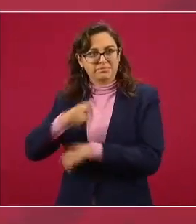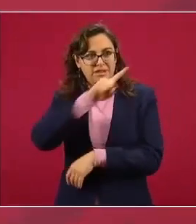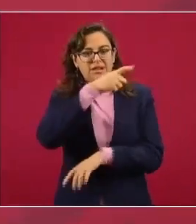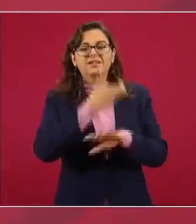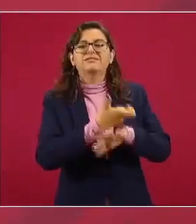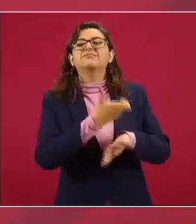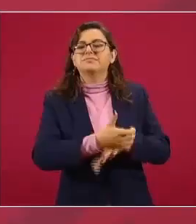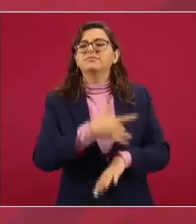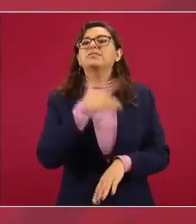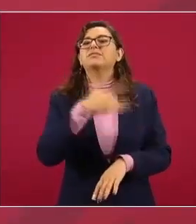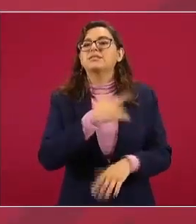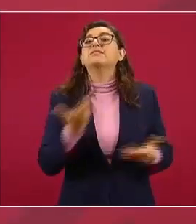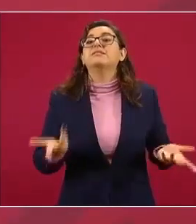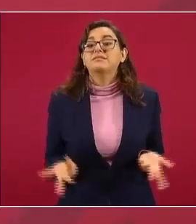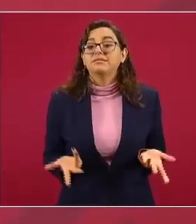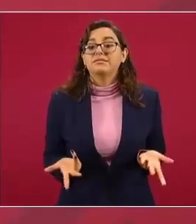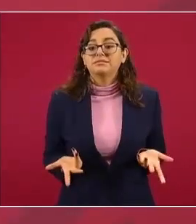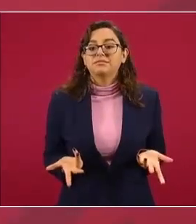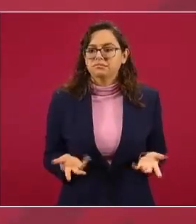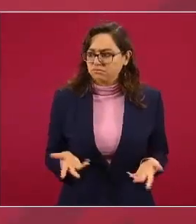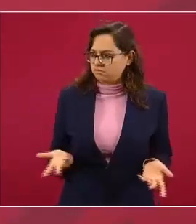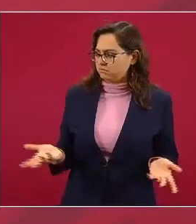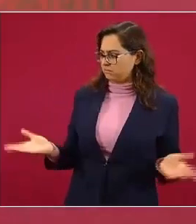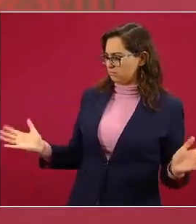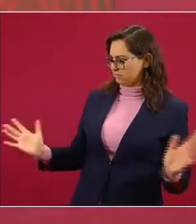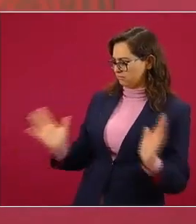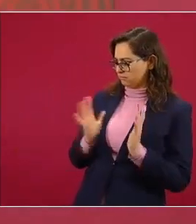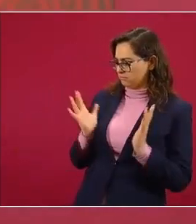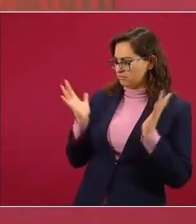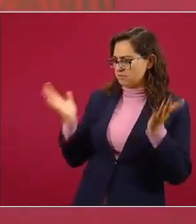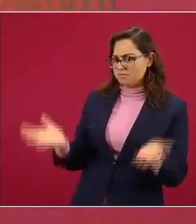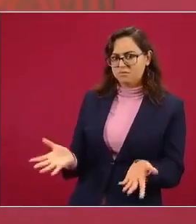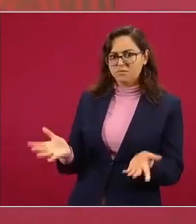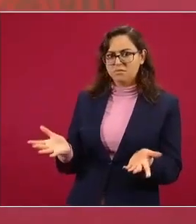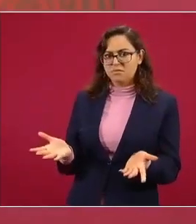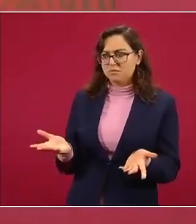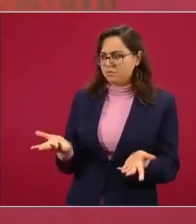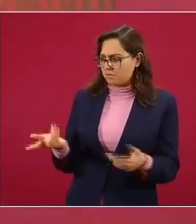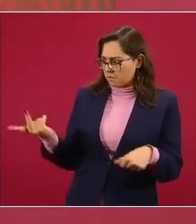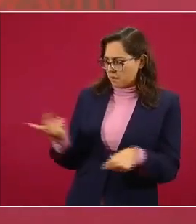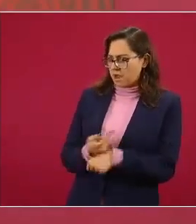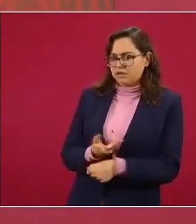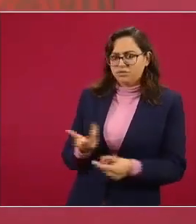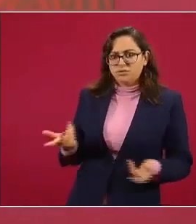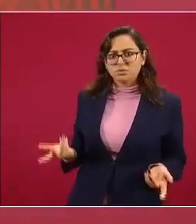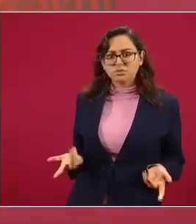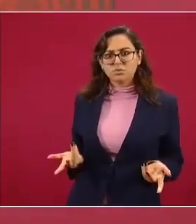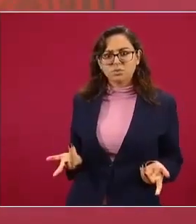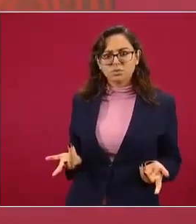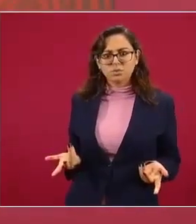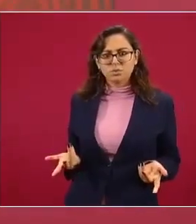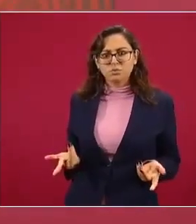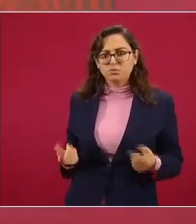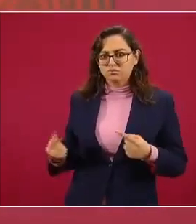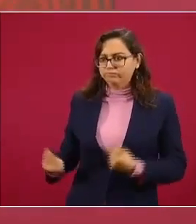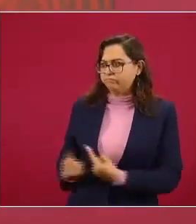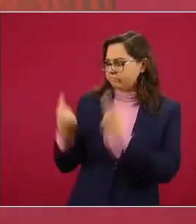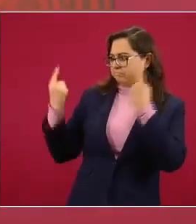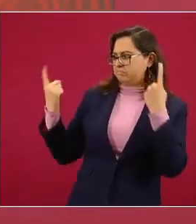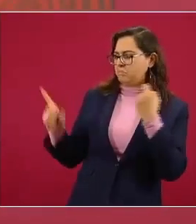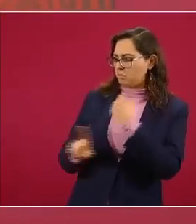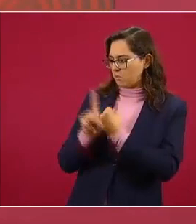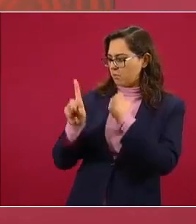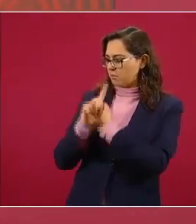Estados Unidos nos diría oiga este funcionario me lo regresas o bien vamos a tener un grave desencuentro